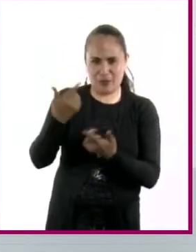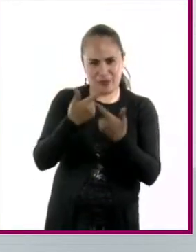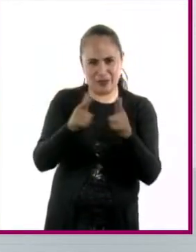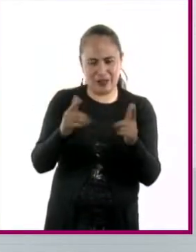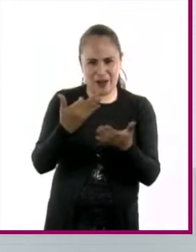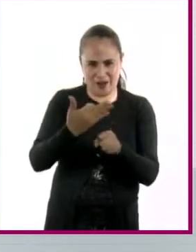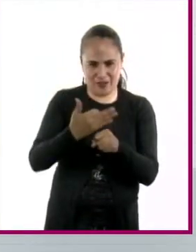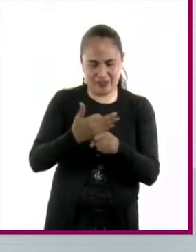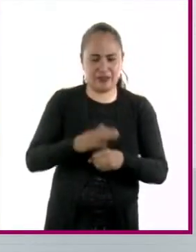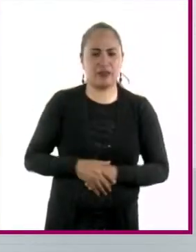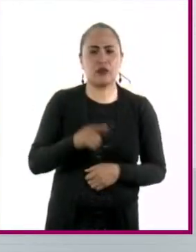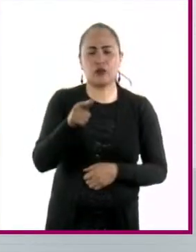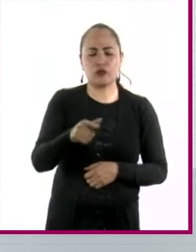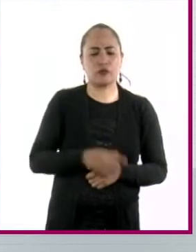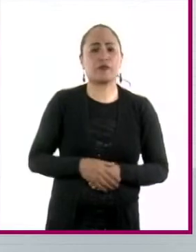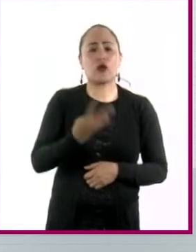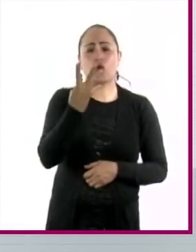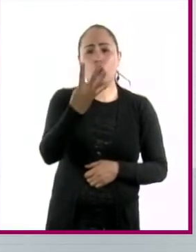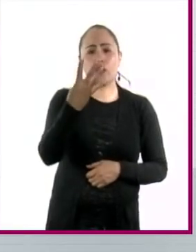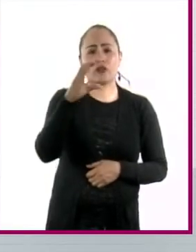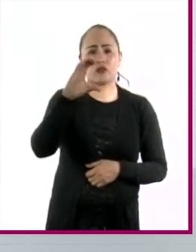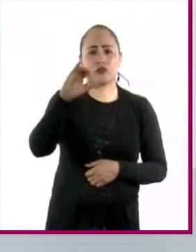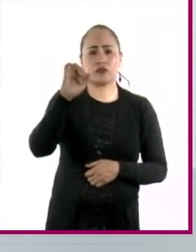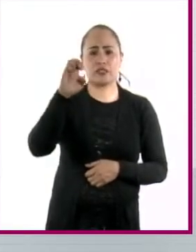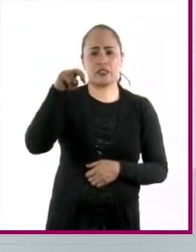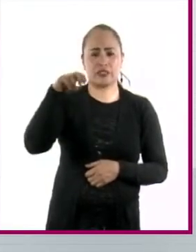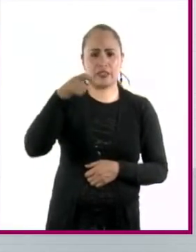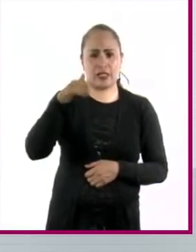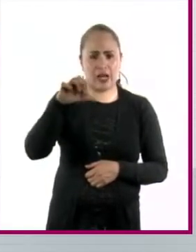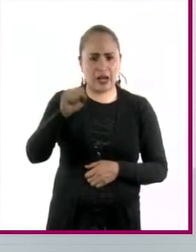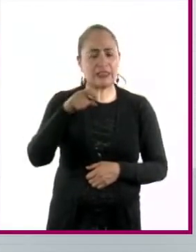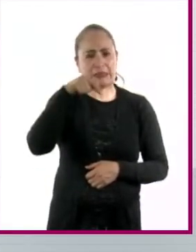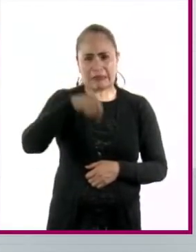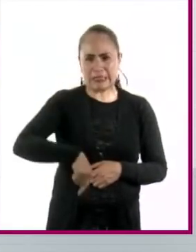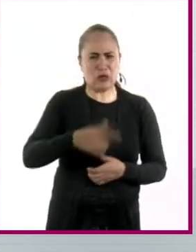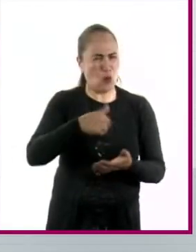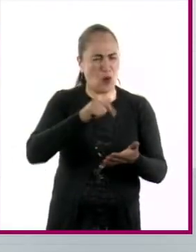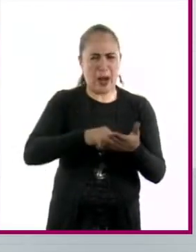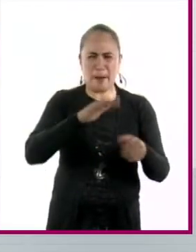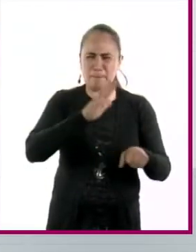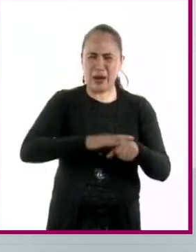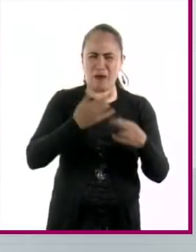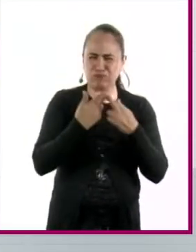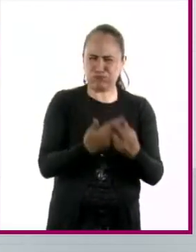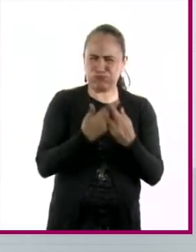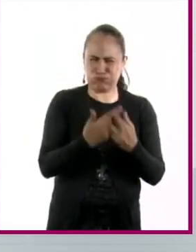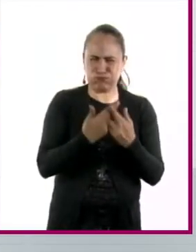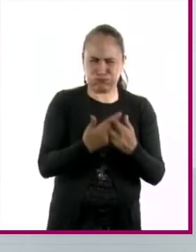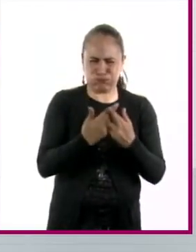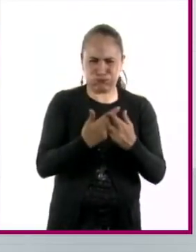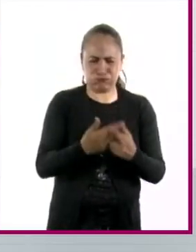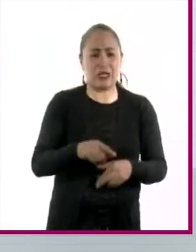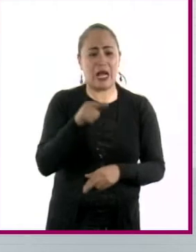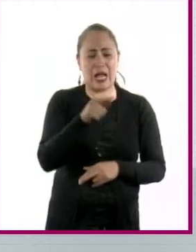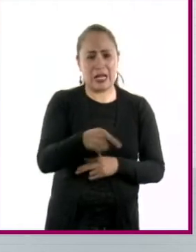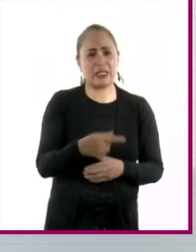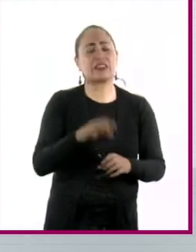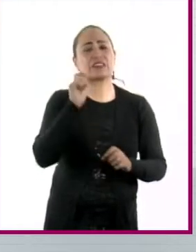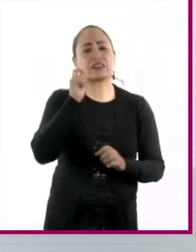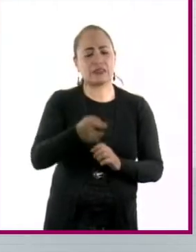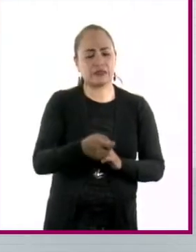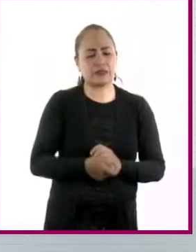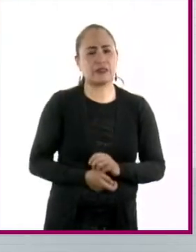entrevista? El Cuatro Ciénagas es el lugar más biodiverso en los organismos del planeta. Y el ecocidio ahí se trata de extraer